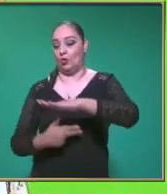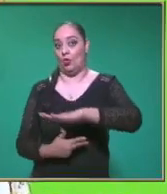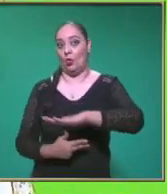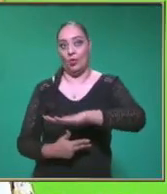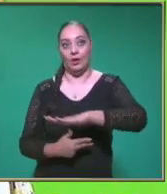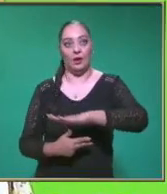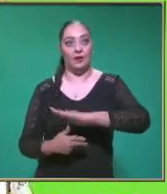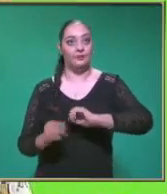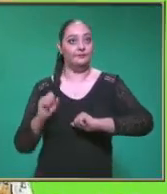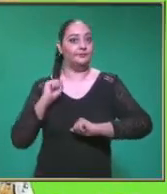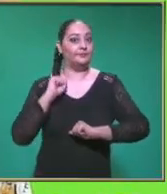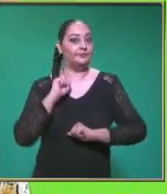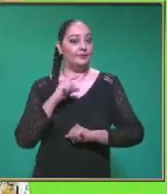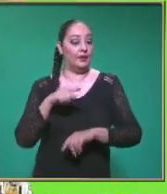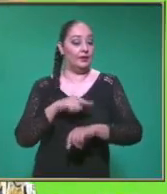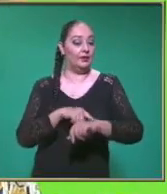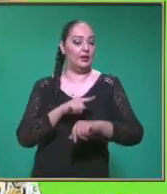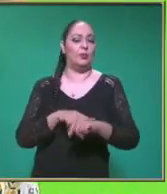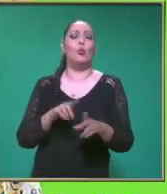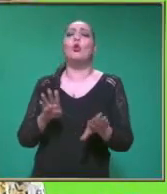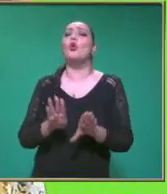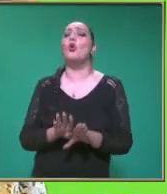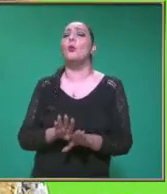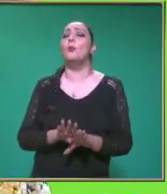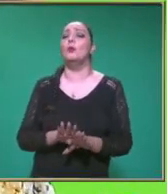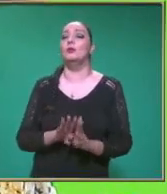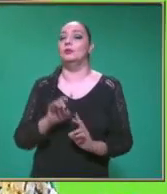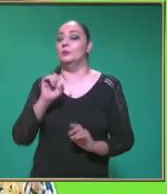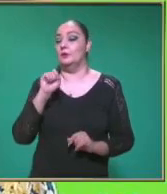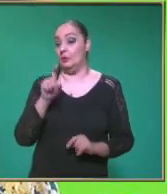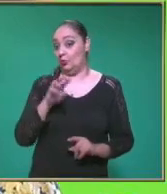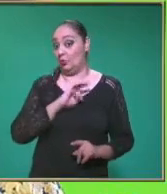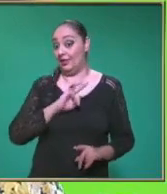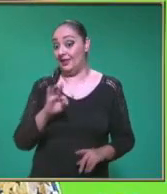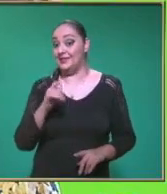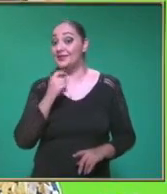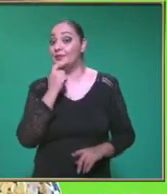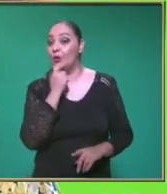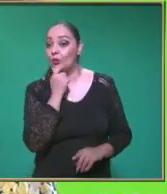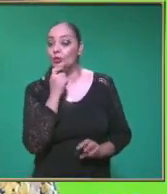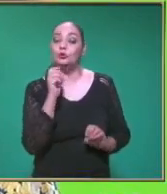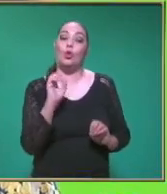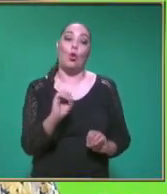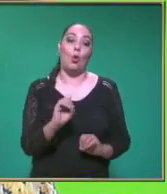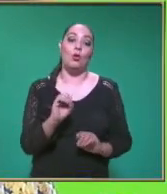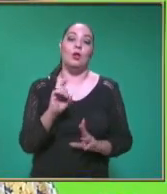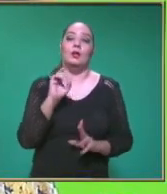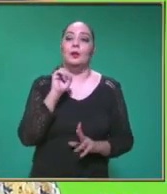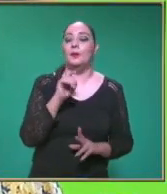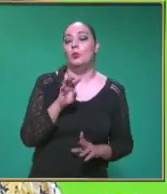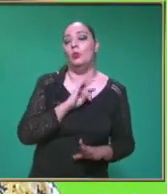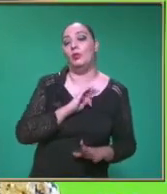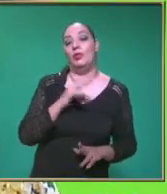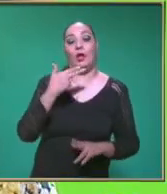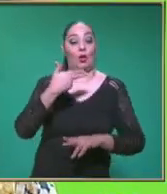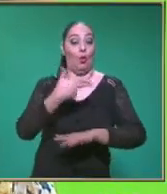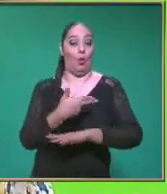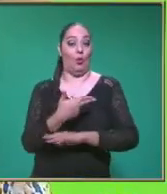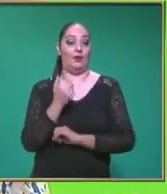El tiempo Maestro Dijimos Que también Puede ser segundos O bien unidades Como horas